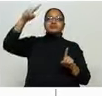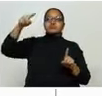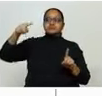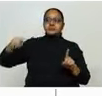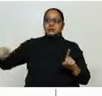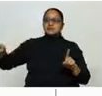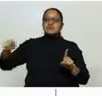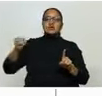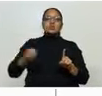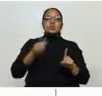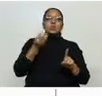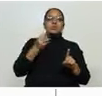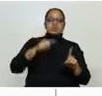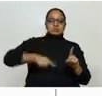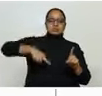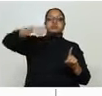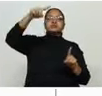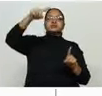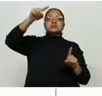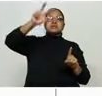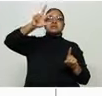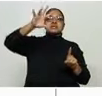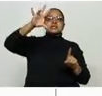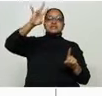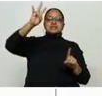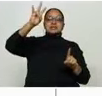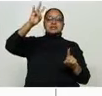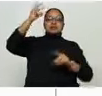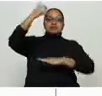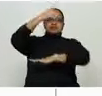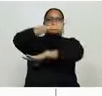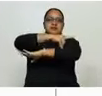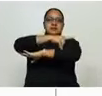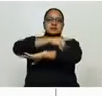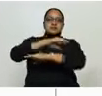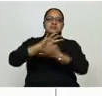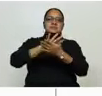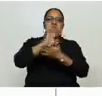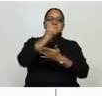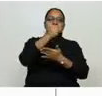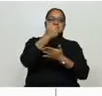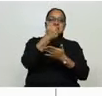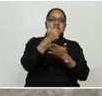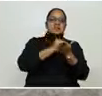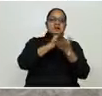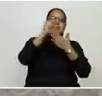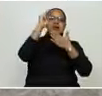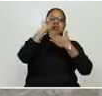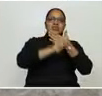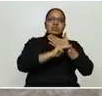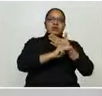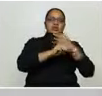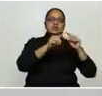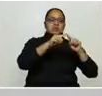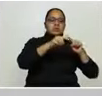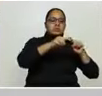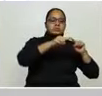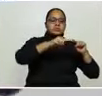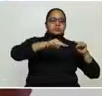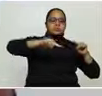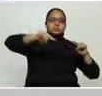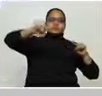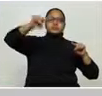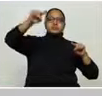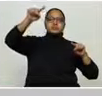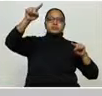días después del día cero, fue 10, 11 de… 10 de marzo. 10 de marzo. Se calculan 625